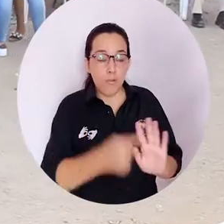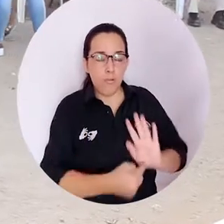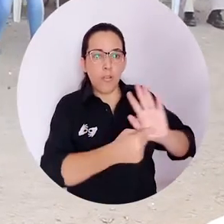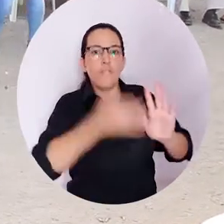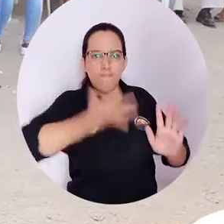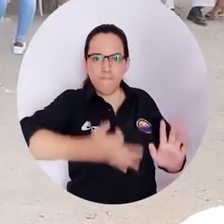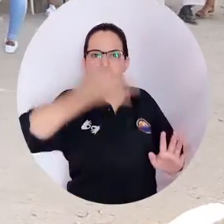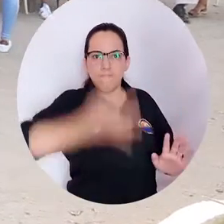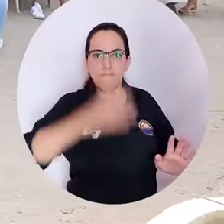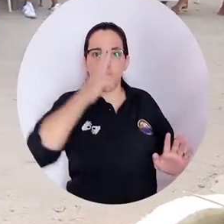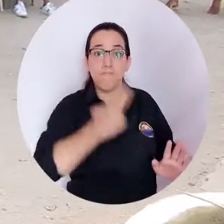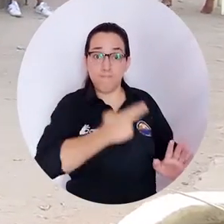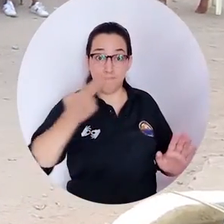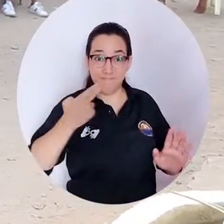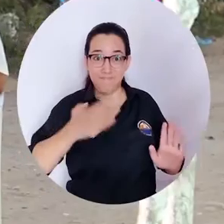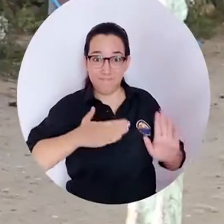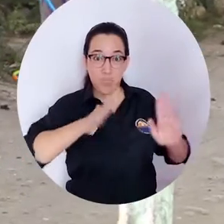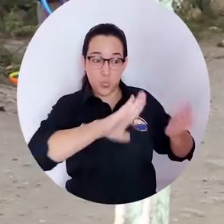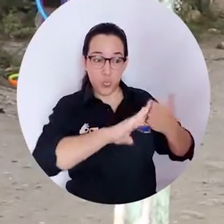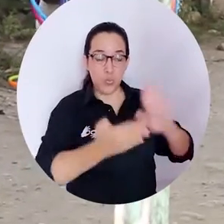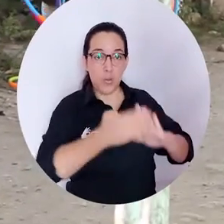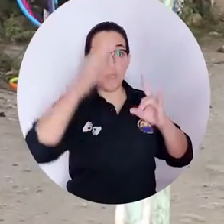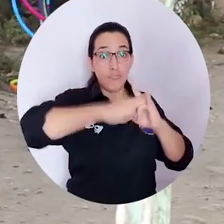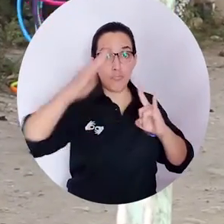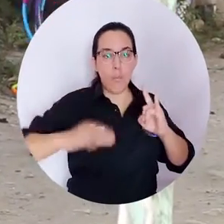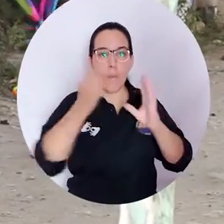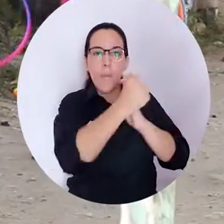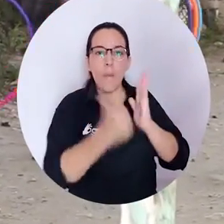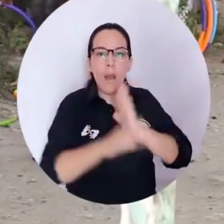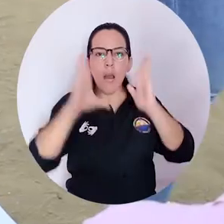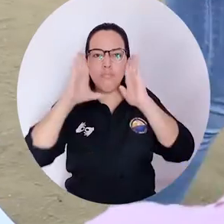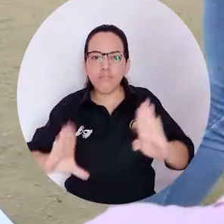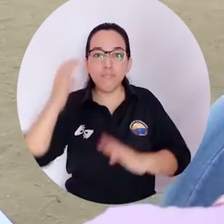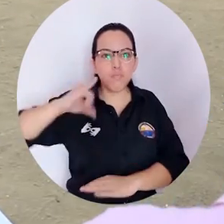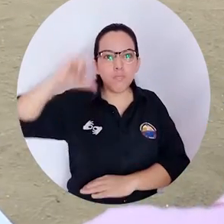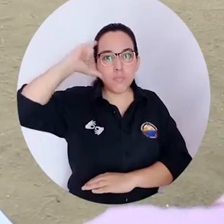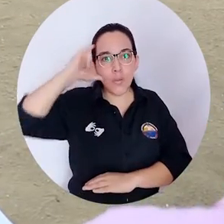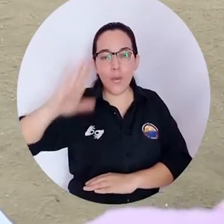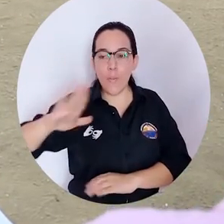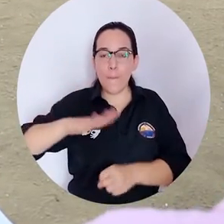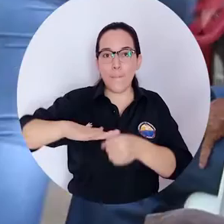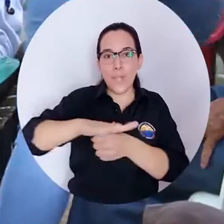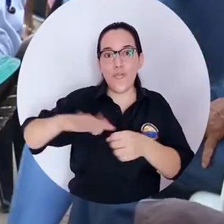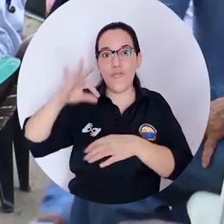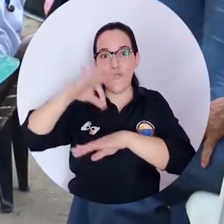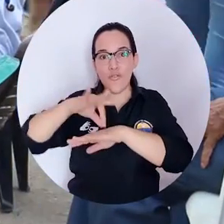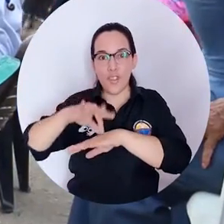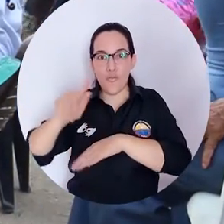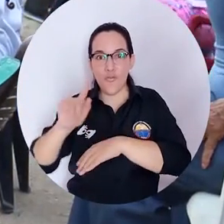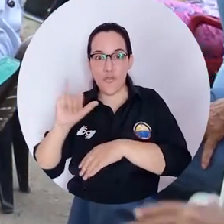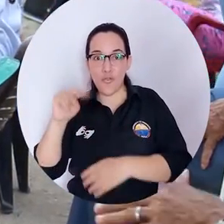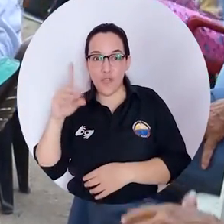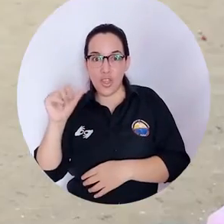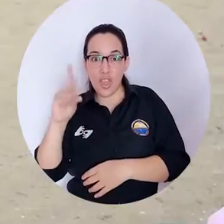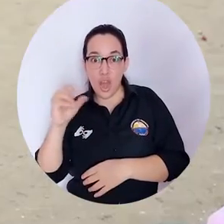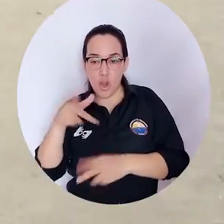Ratificando su compromiso con las comunidades, la Universidad del Magdalena a través de su programa de atención psicológica llegó al barrio Los Fundadores en